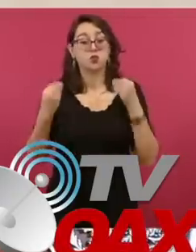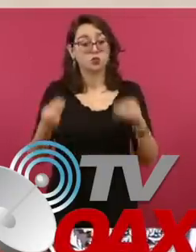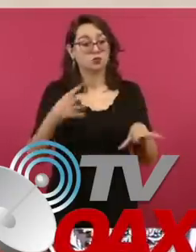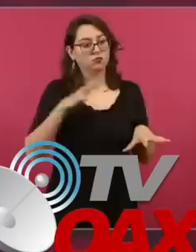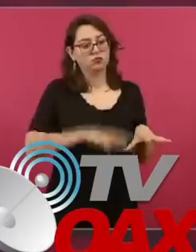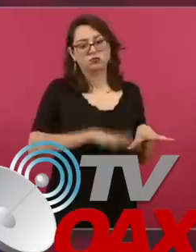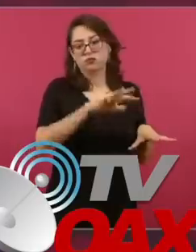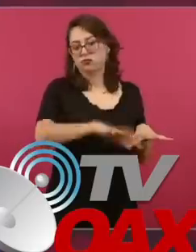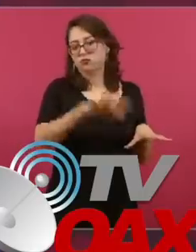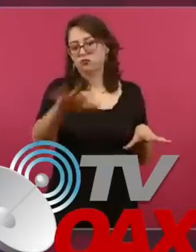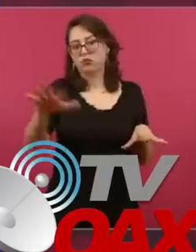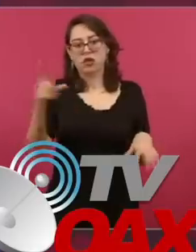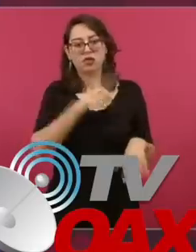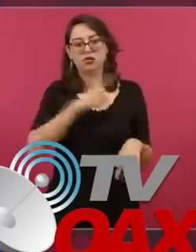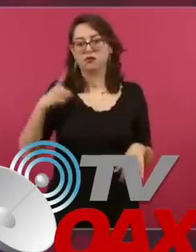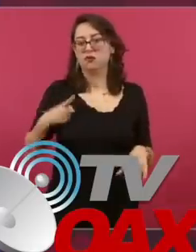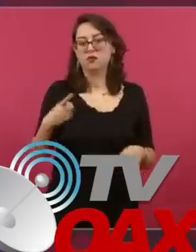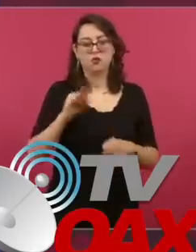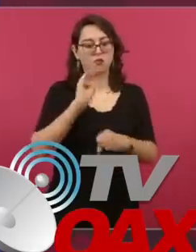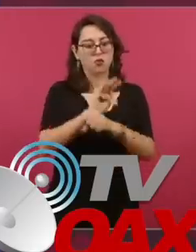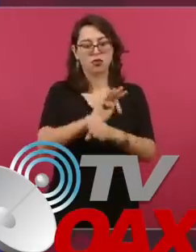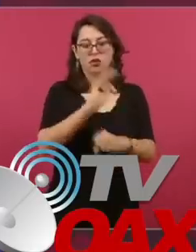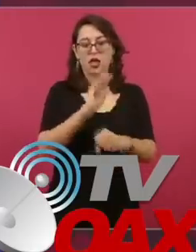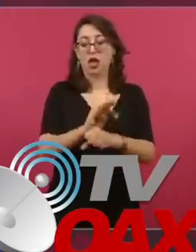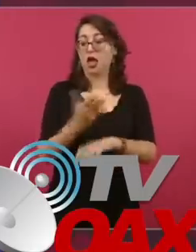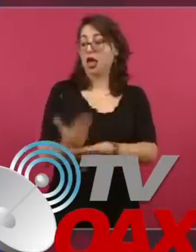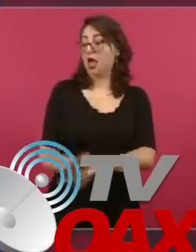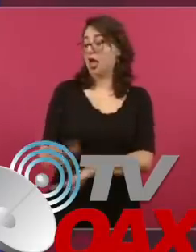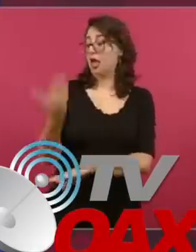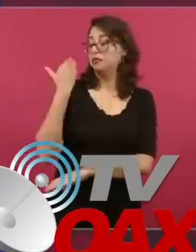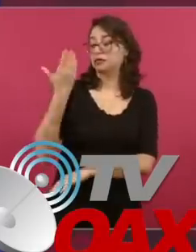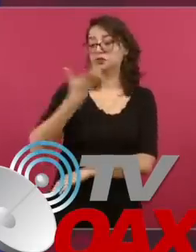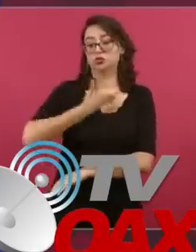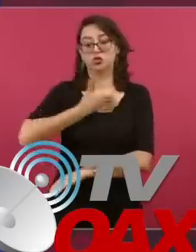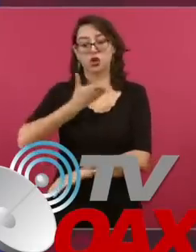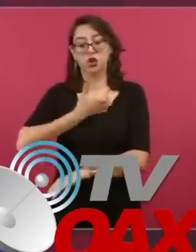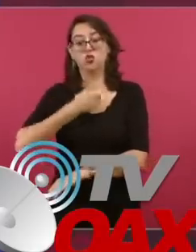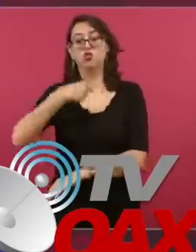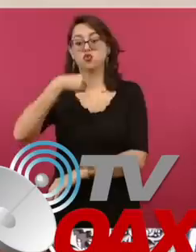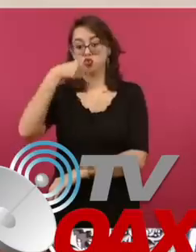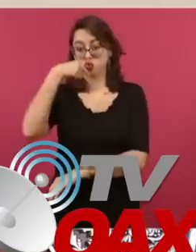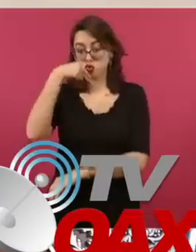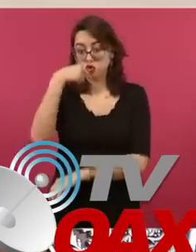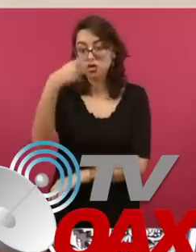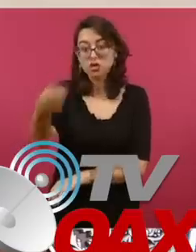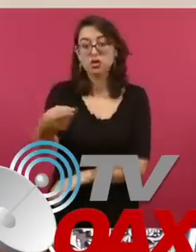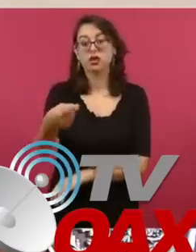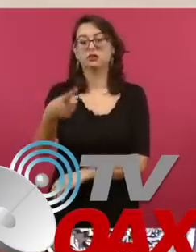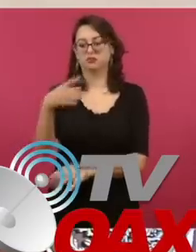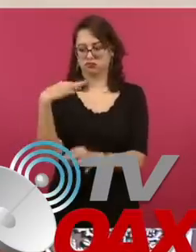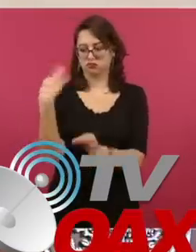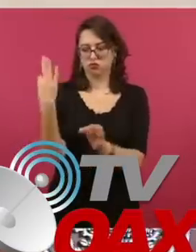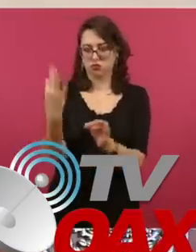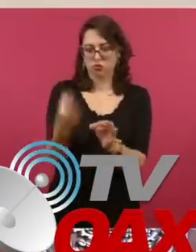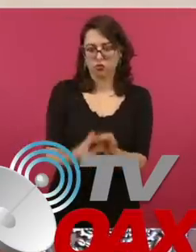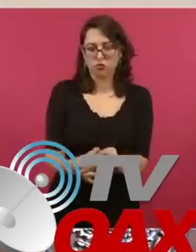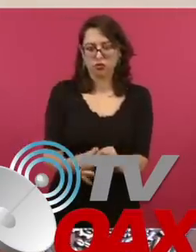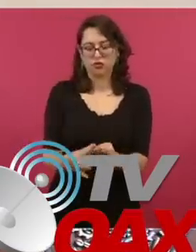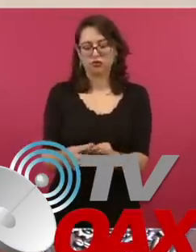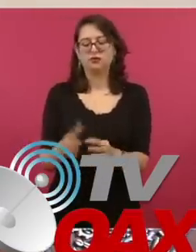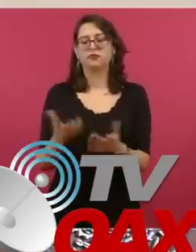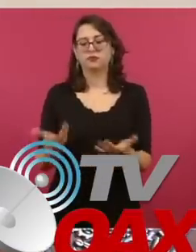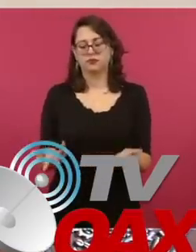Ahora en el Zócalo dije y lo voy a cumplir Porque nos faltan algunos